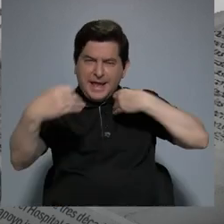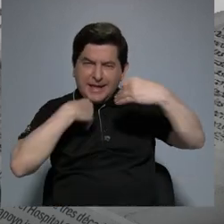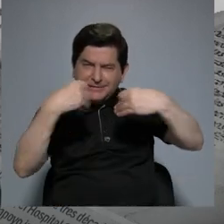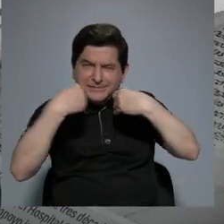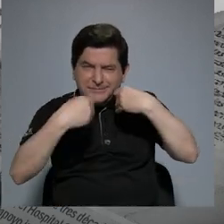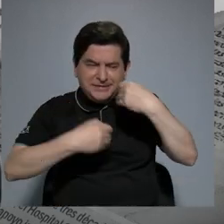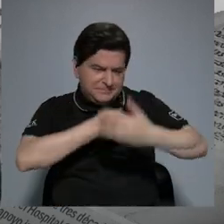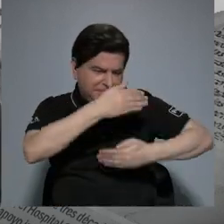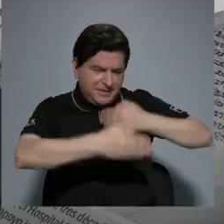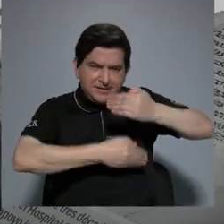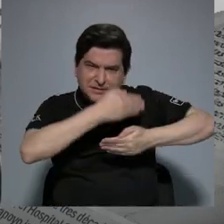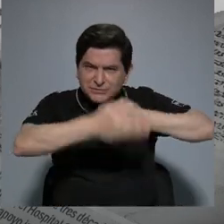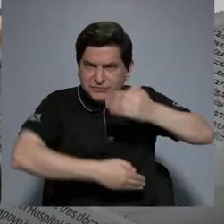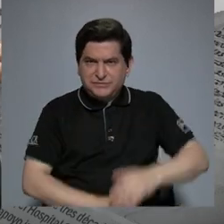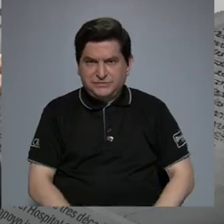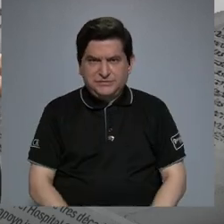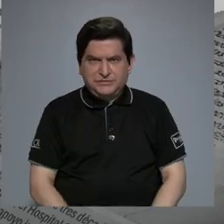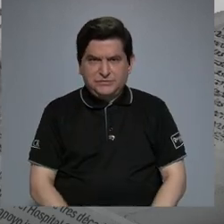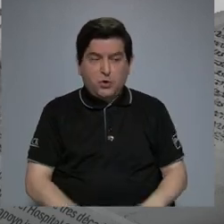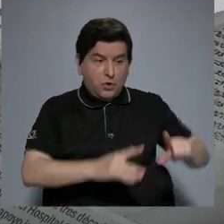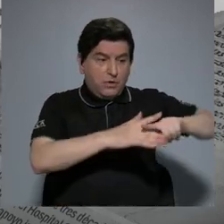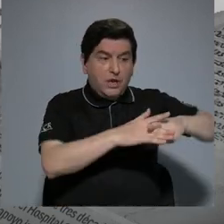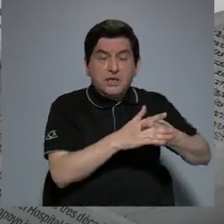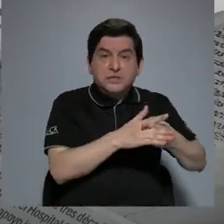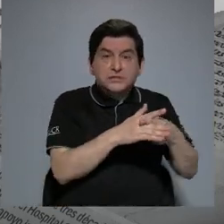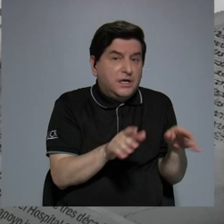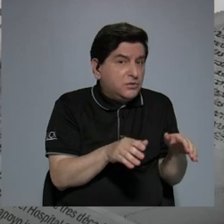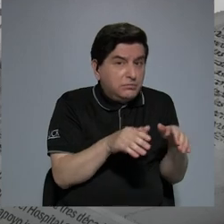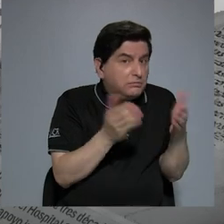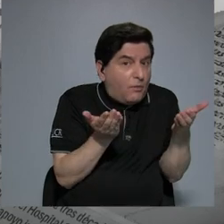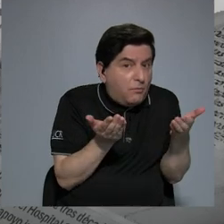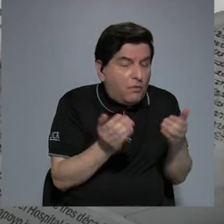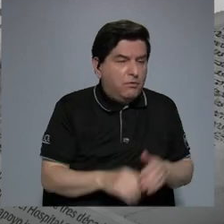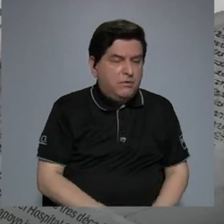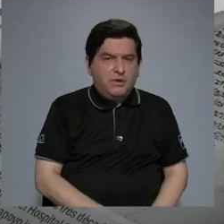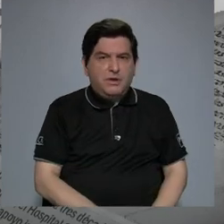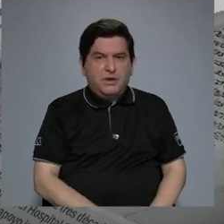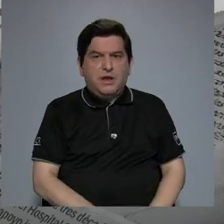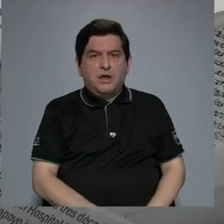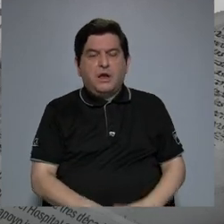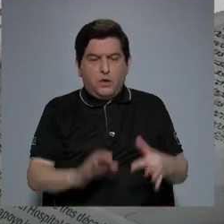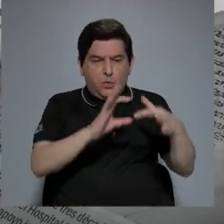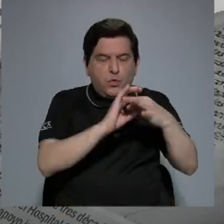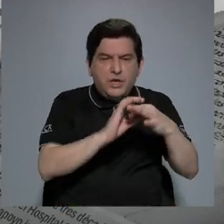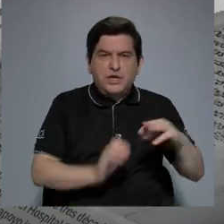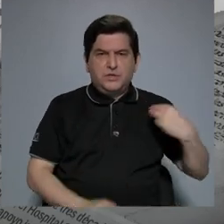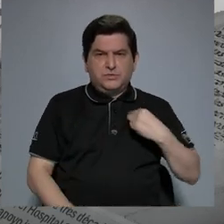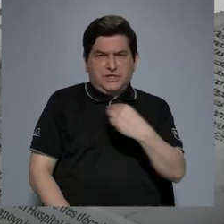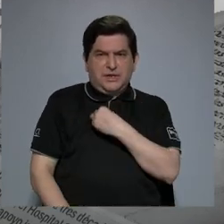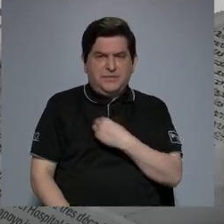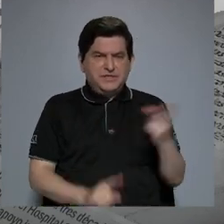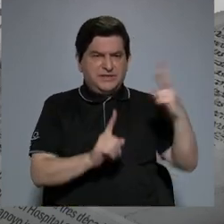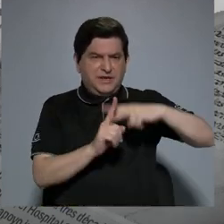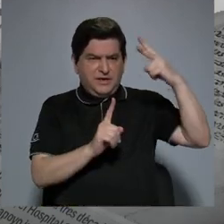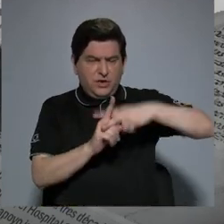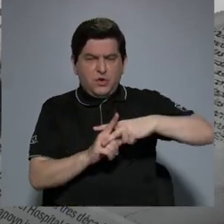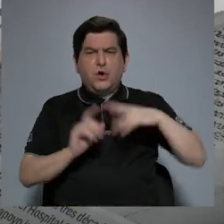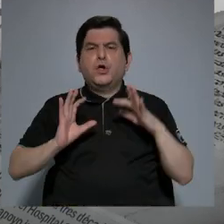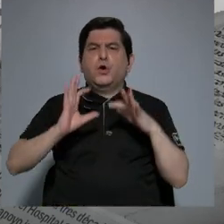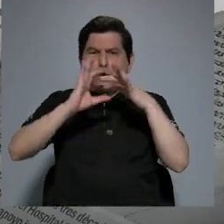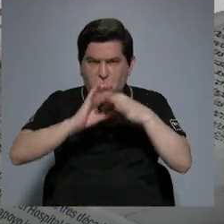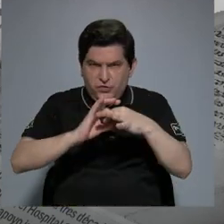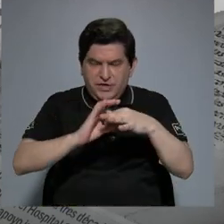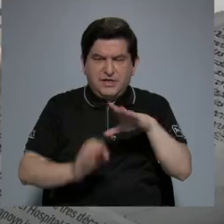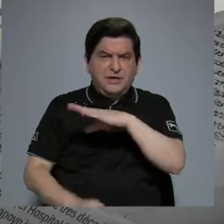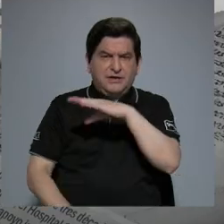cómo fue el proceso. Porque, bueno, ¿cómo inician ustedes en esa aplicación con el ministerio? ¿Cómo se inicia toda la coordinación? ¿Y